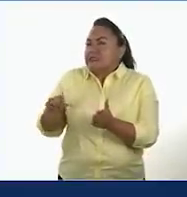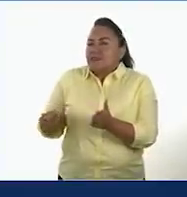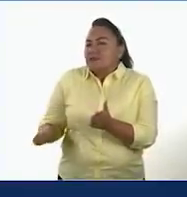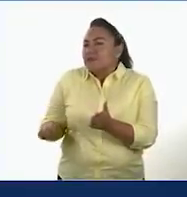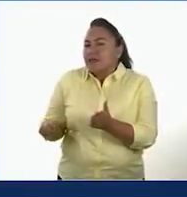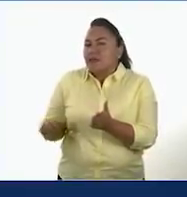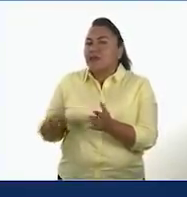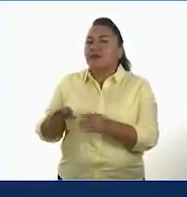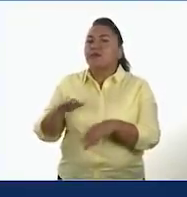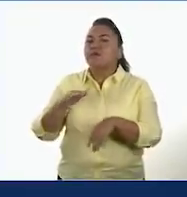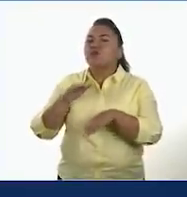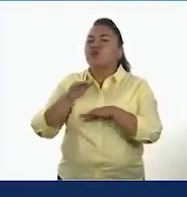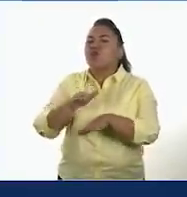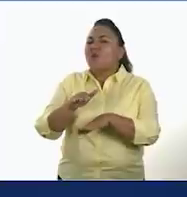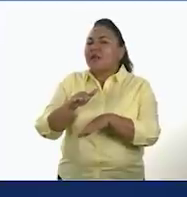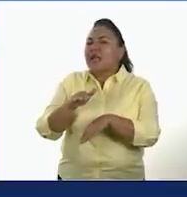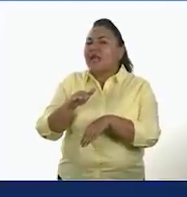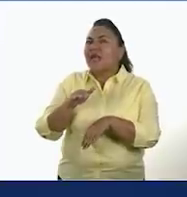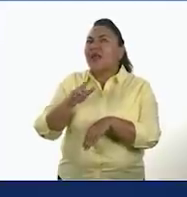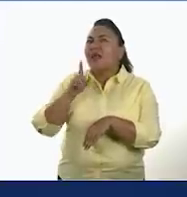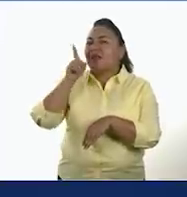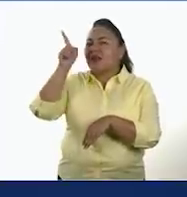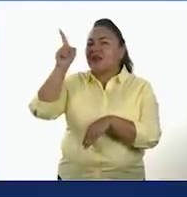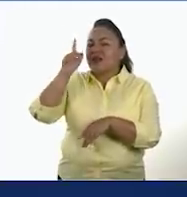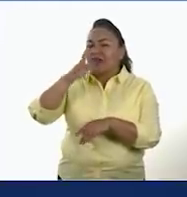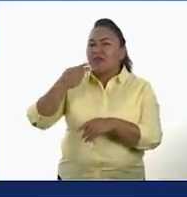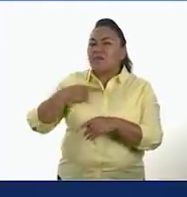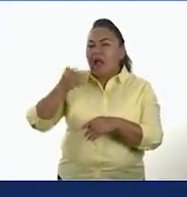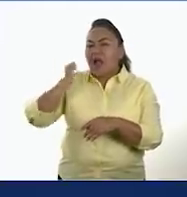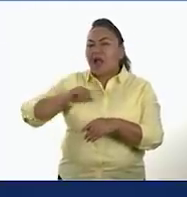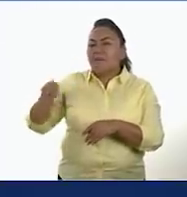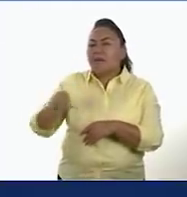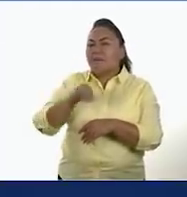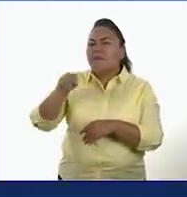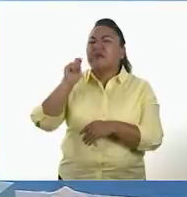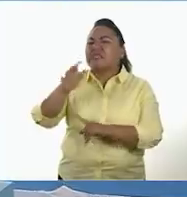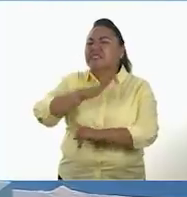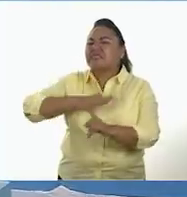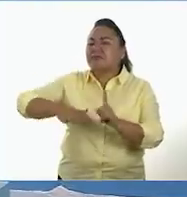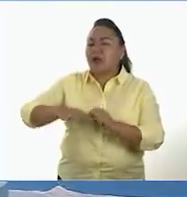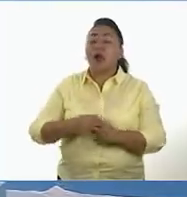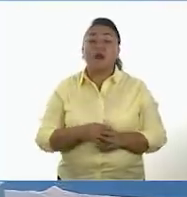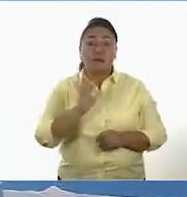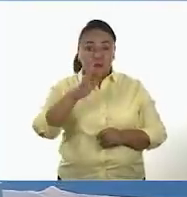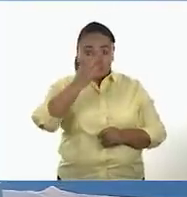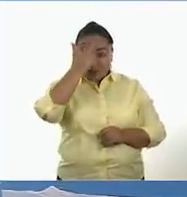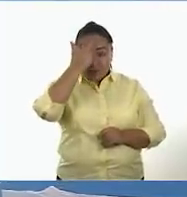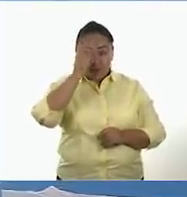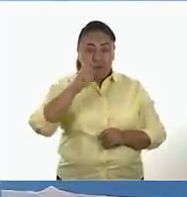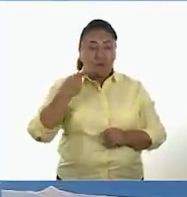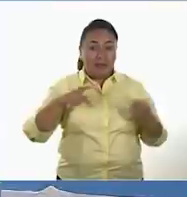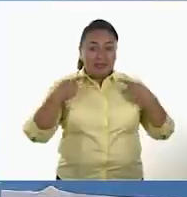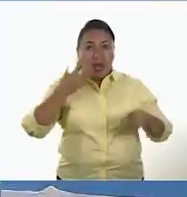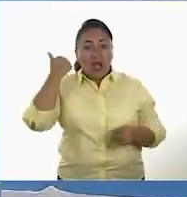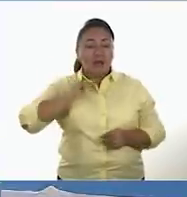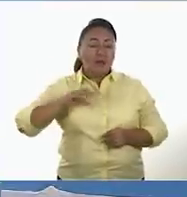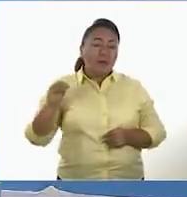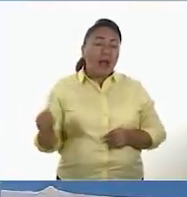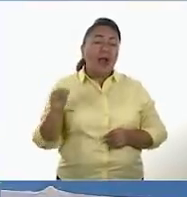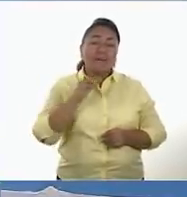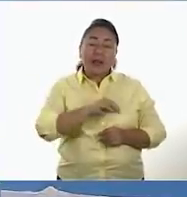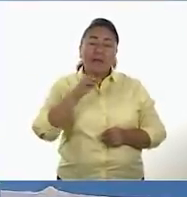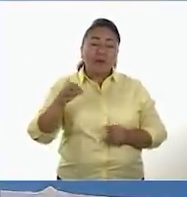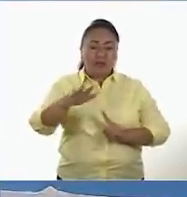en cuanto a los nómadas, ¿en el aspecto del entorno? Ok. Recordemos que los nómadas, en el entorno, tenían realmente